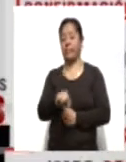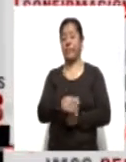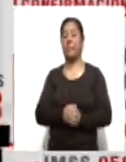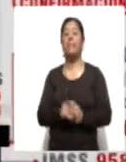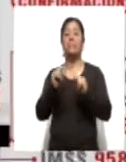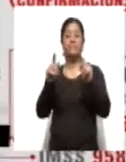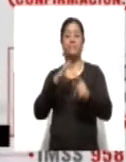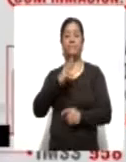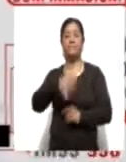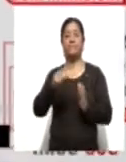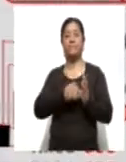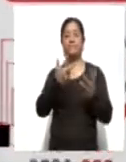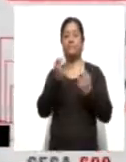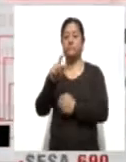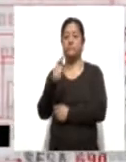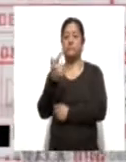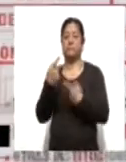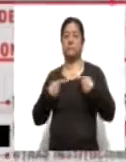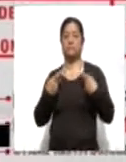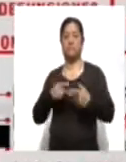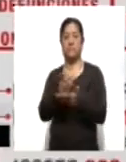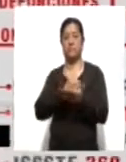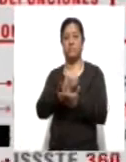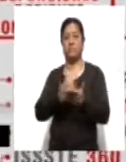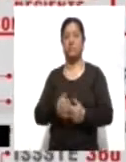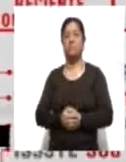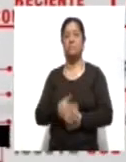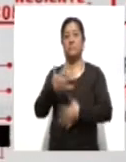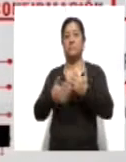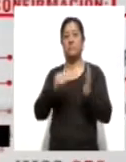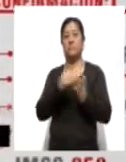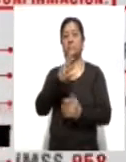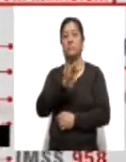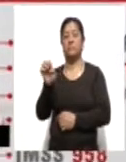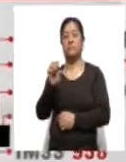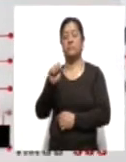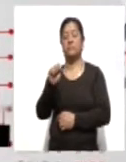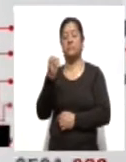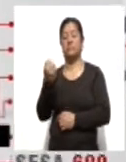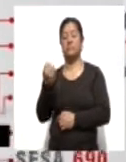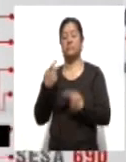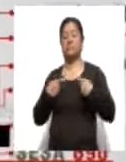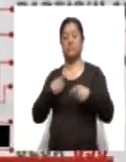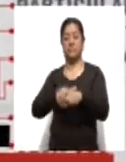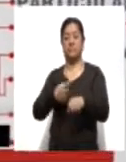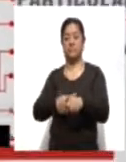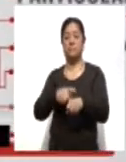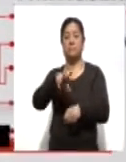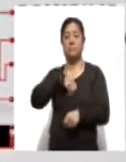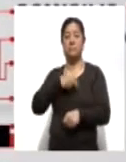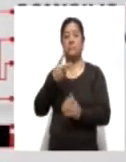el estado registra 10.877 personas recuperadas, 15.469 casos positivos y 2